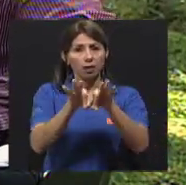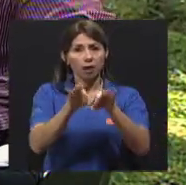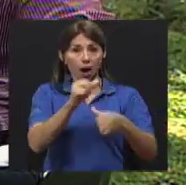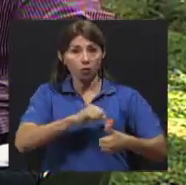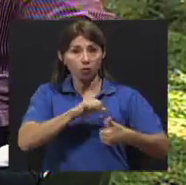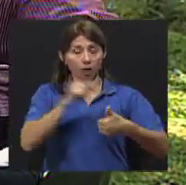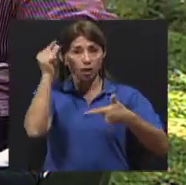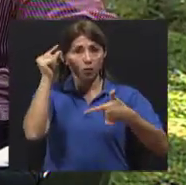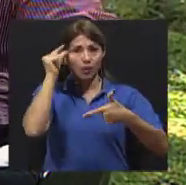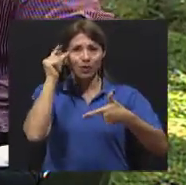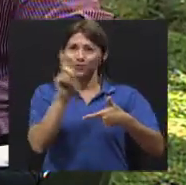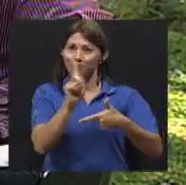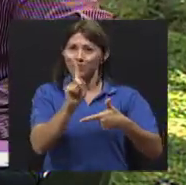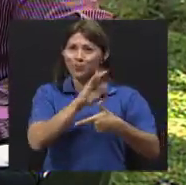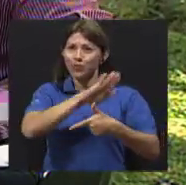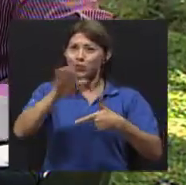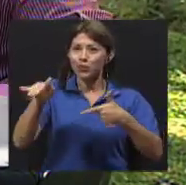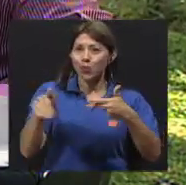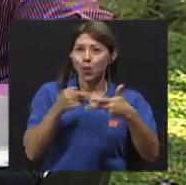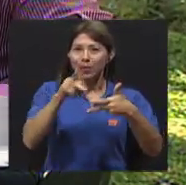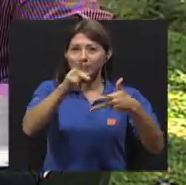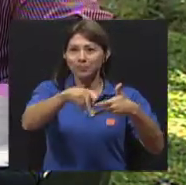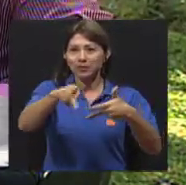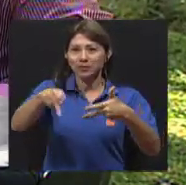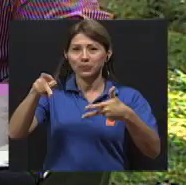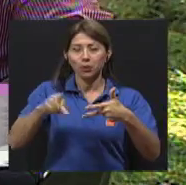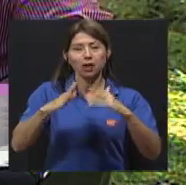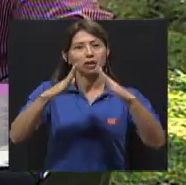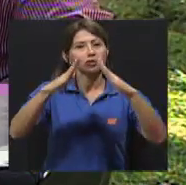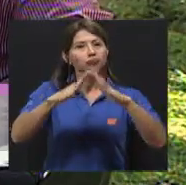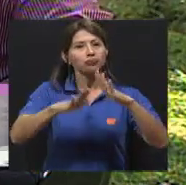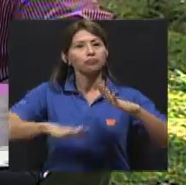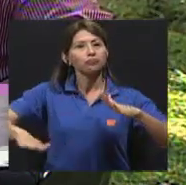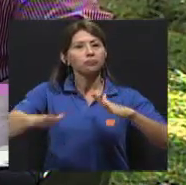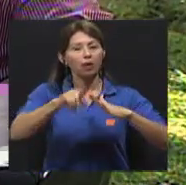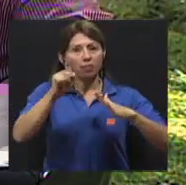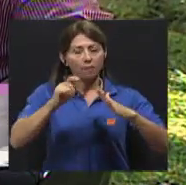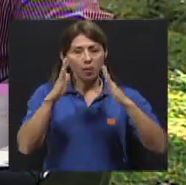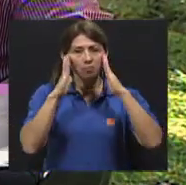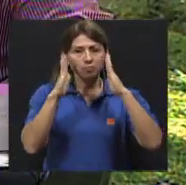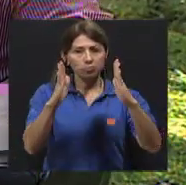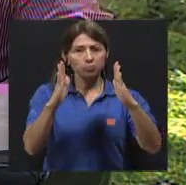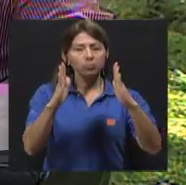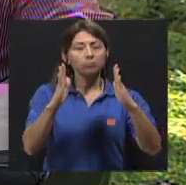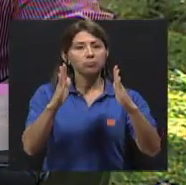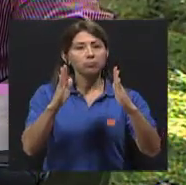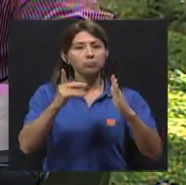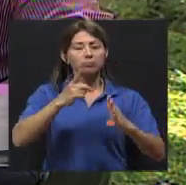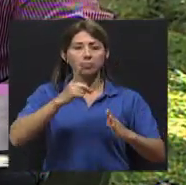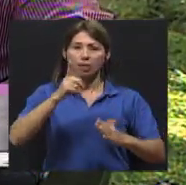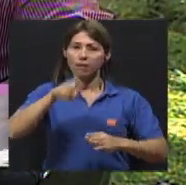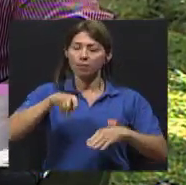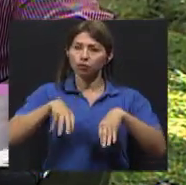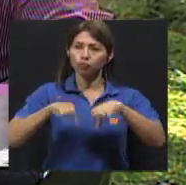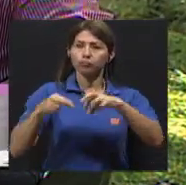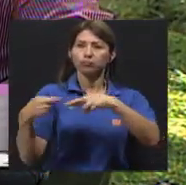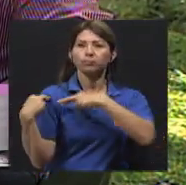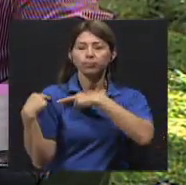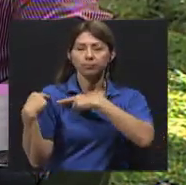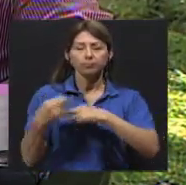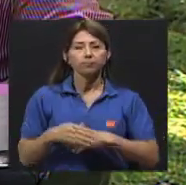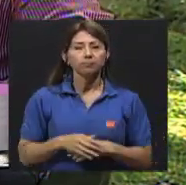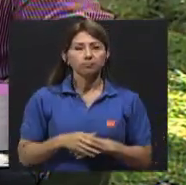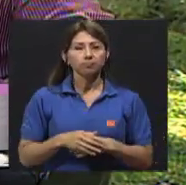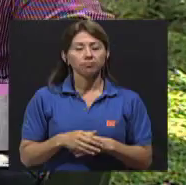una tarea que todos como ciudadanos debemos tomar en cuenta y hacernos responsables